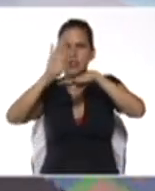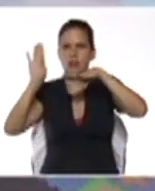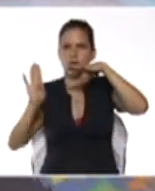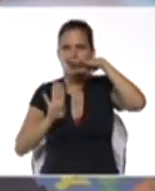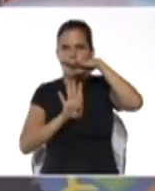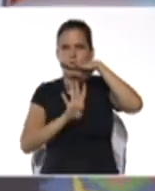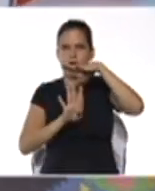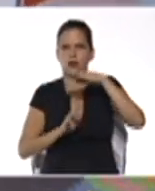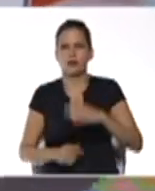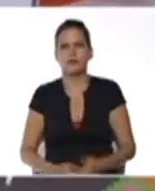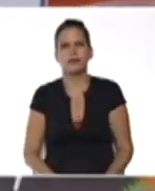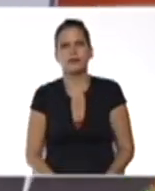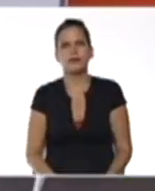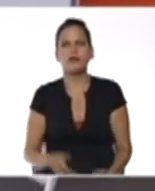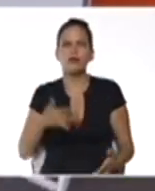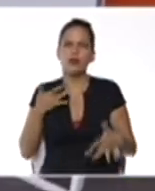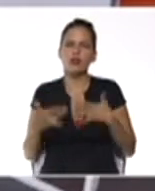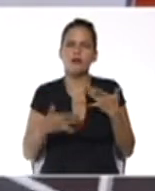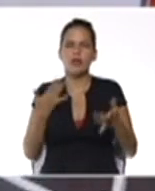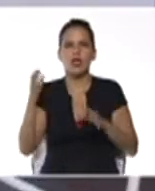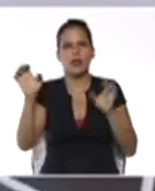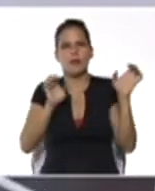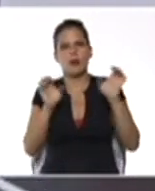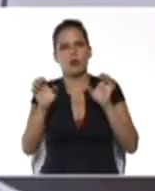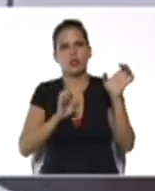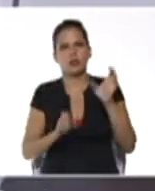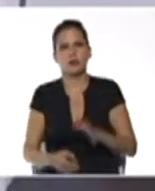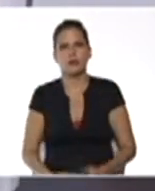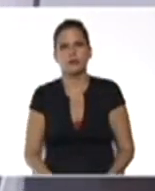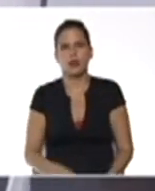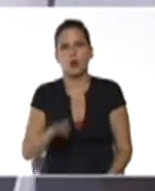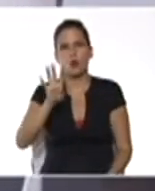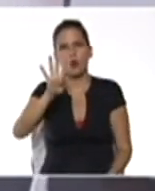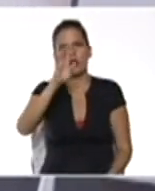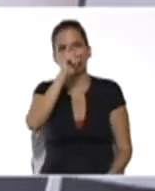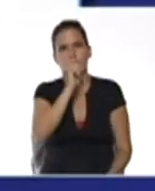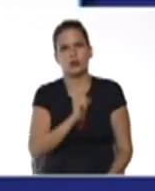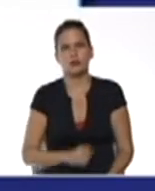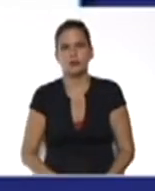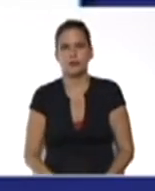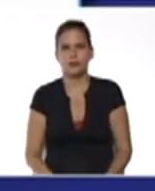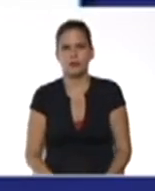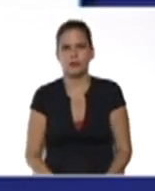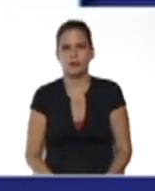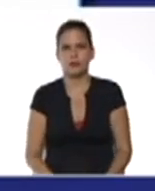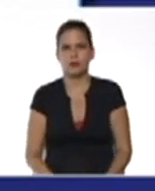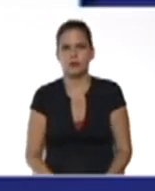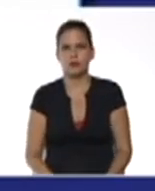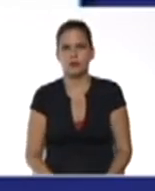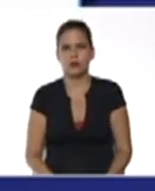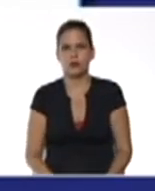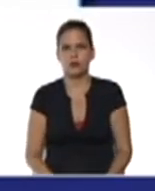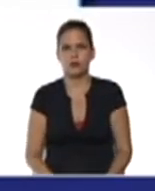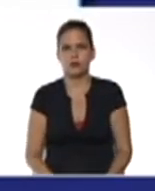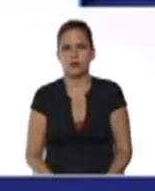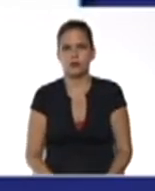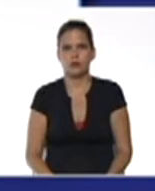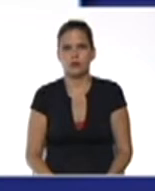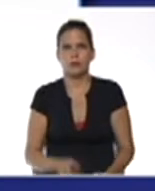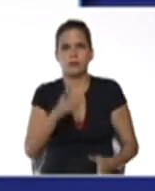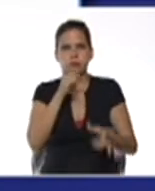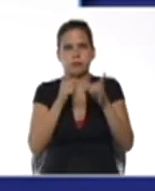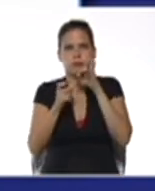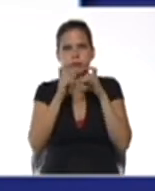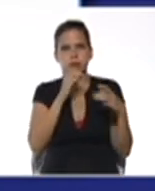actividad evaluativa para cuarto año que es el sistema sexagesimal